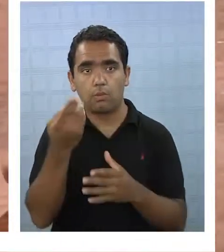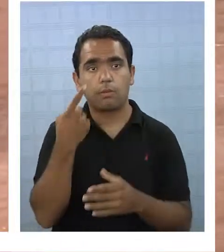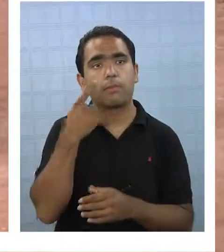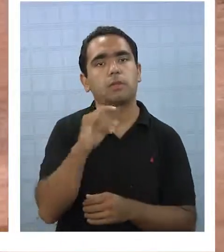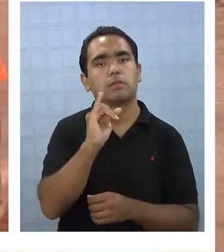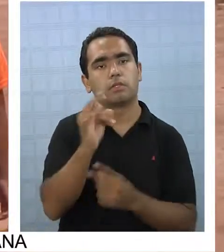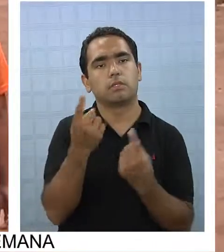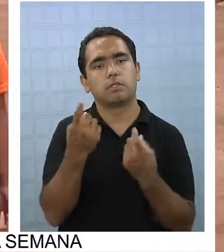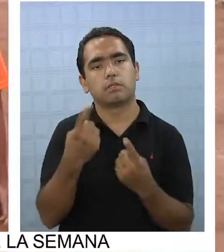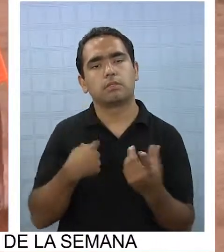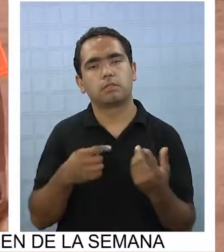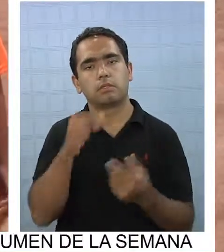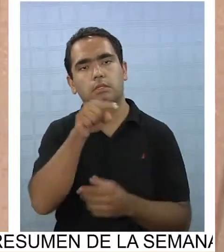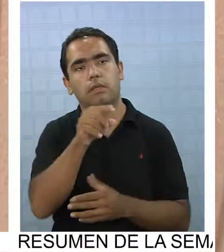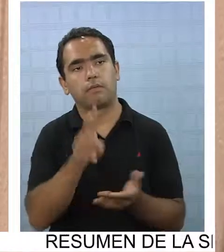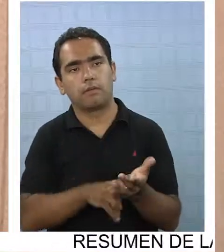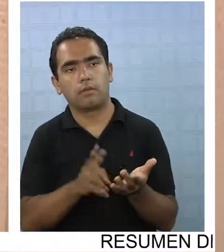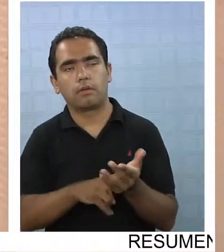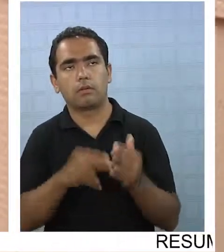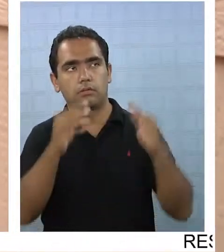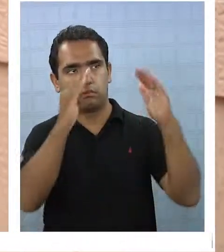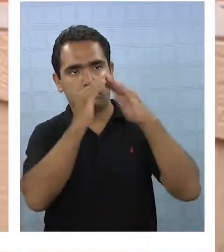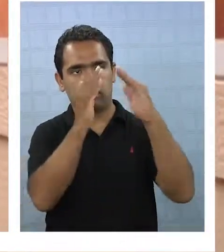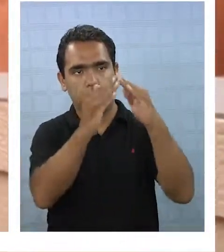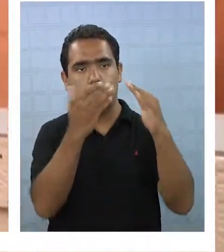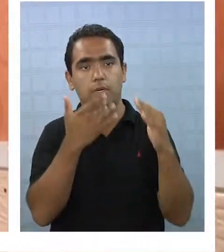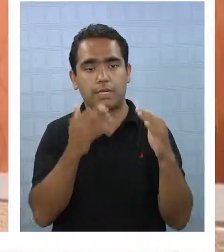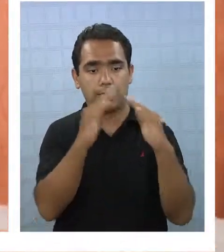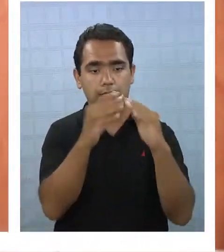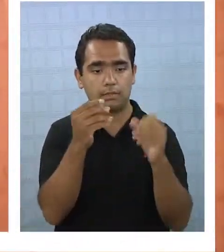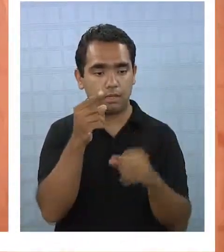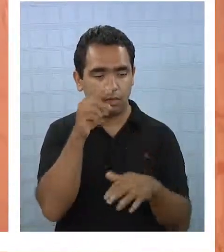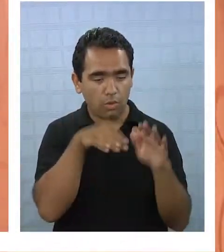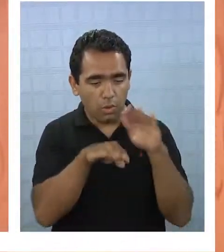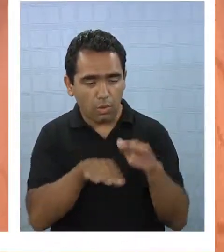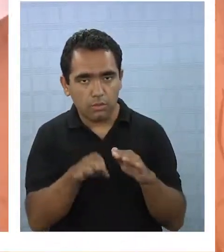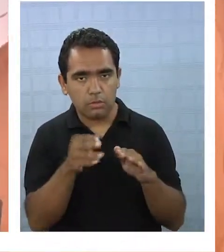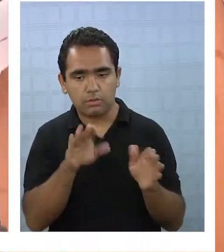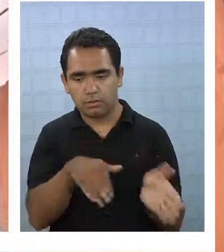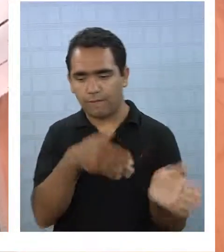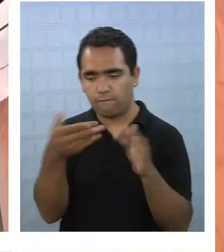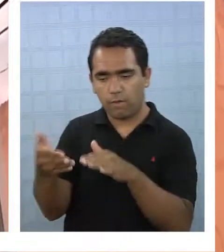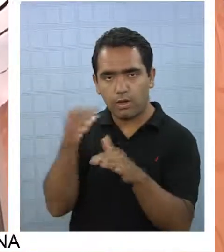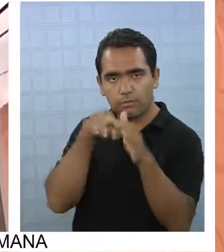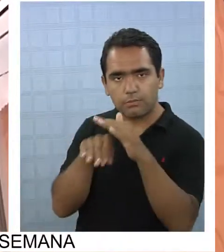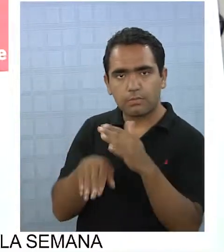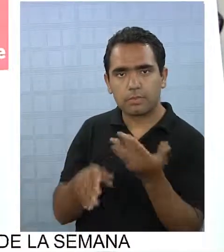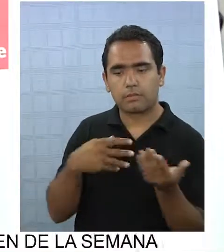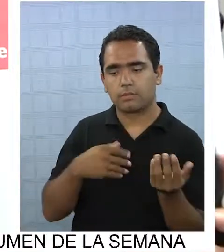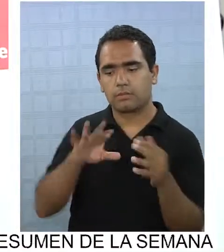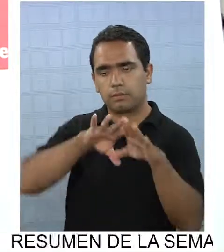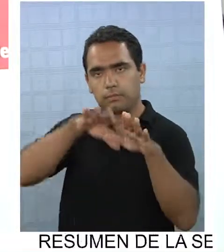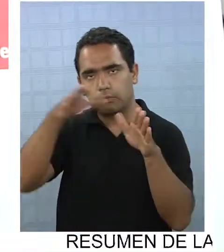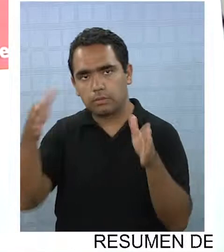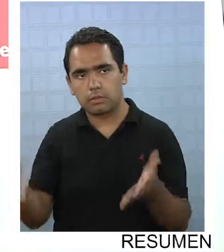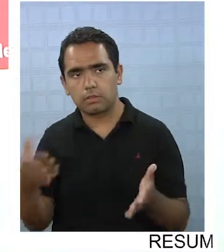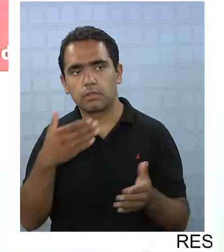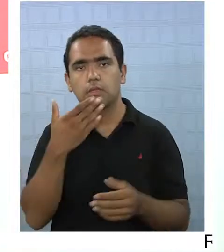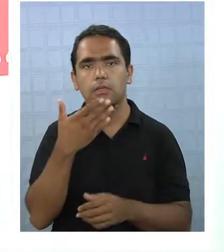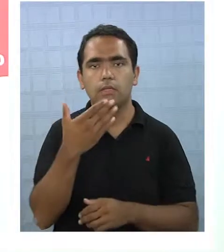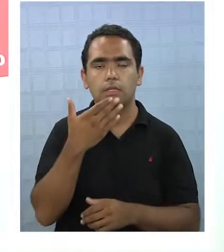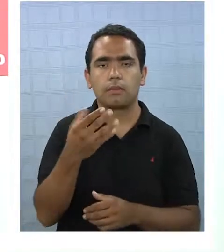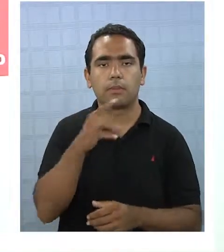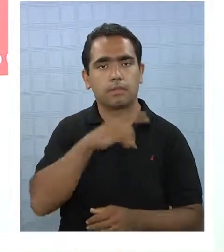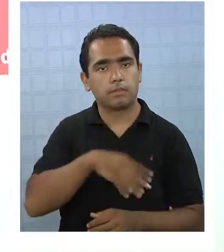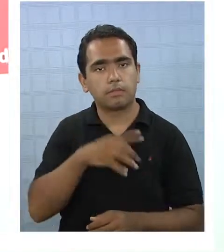material para cubrir los enseres que no pudieron guardar dentro de sus hogares. Por su parte, desde la ONEMI aclaran que según Meteorología